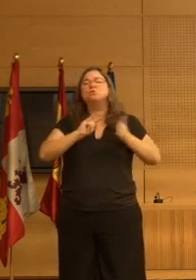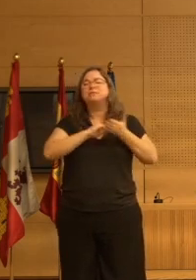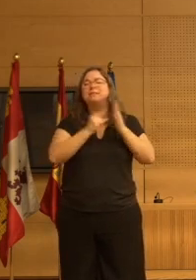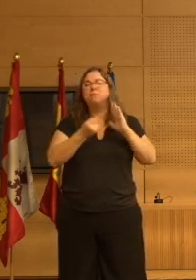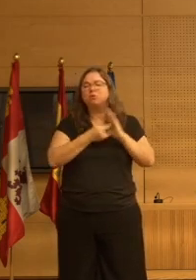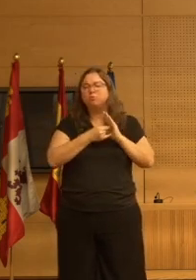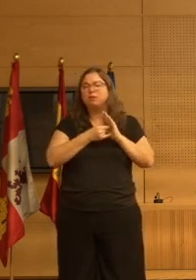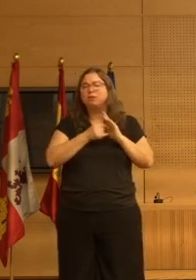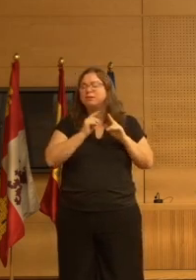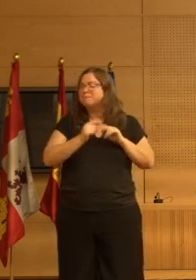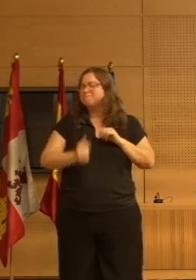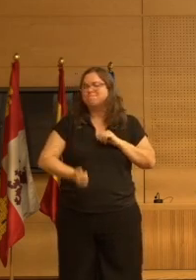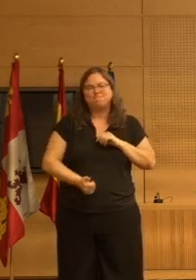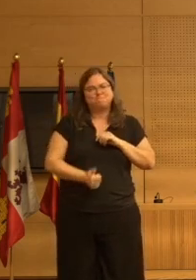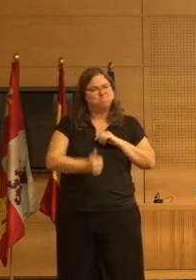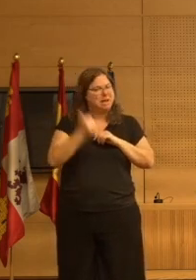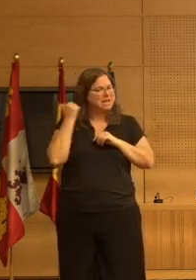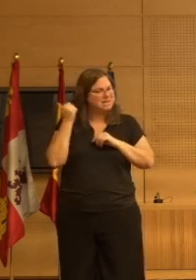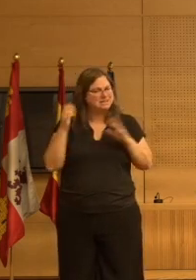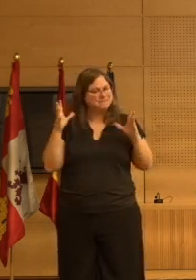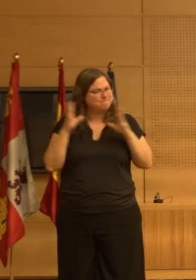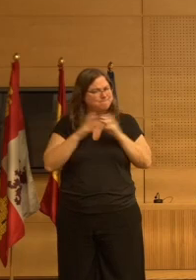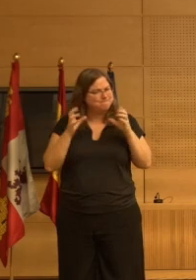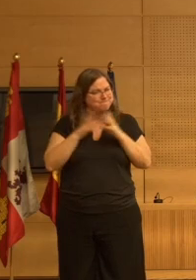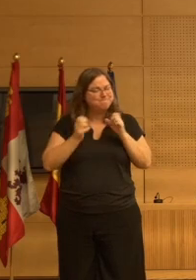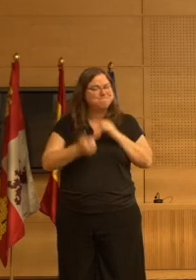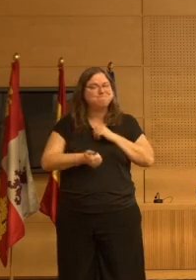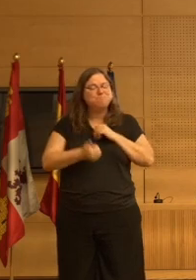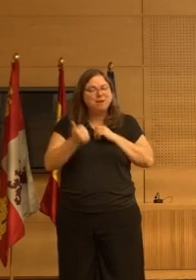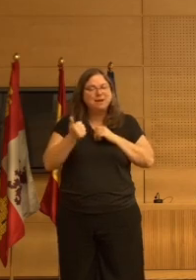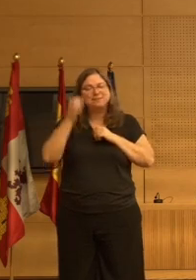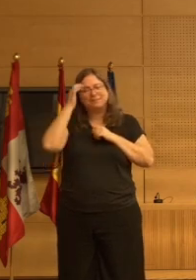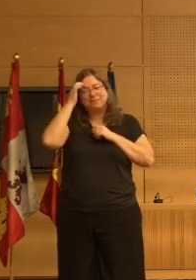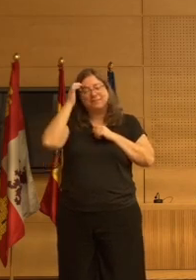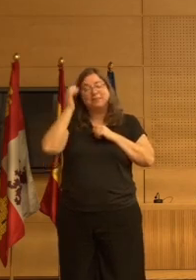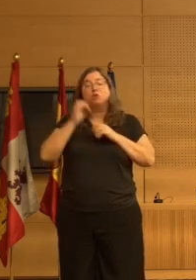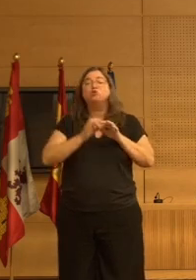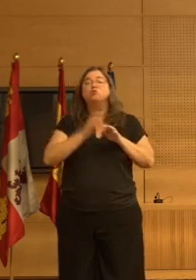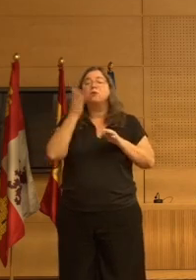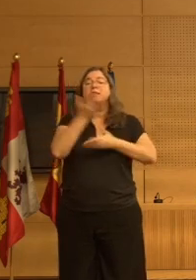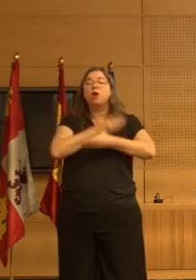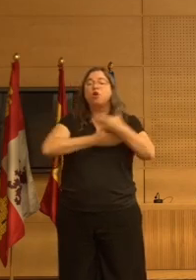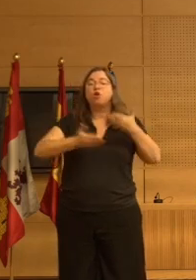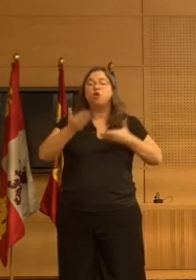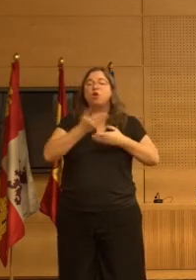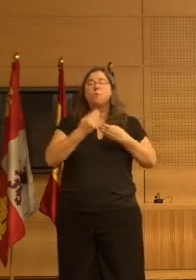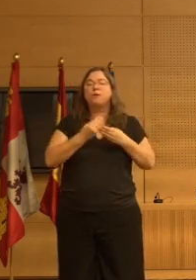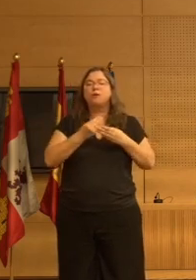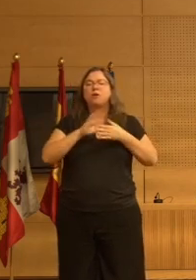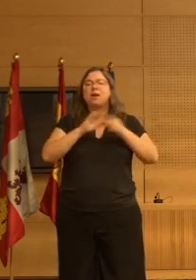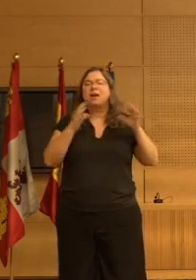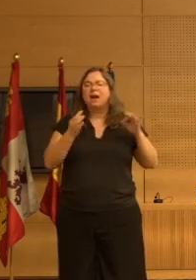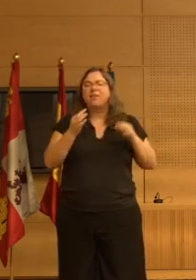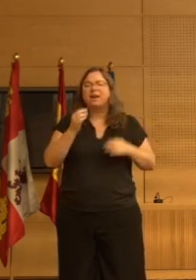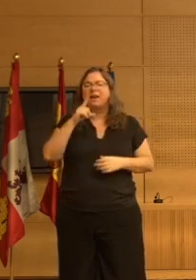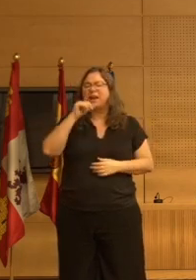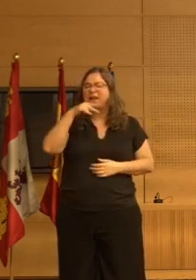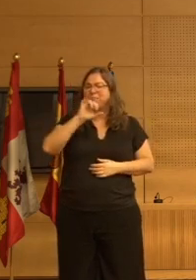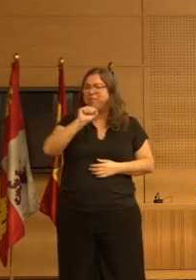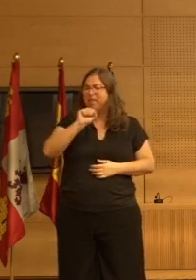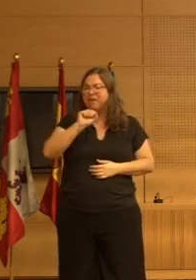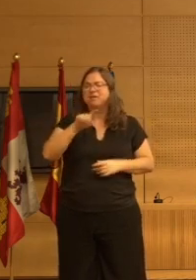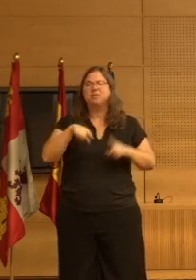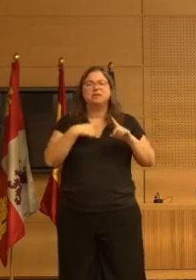realmente el proyecto más ambicioso y que hemos tenido la suerte de hacer en colaboración con la cadena Albertia y el doctor